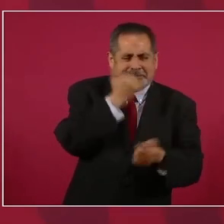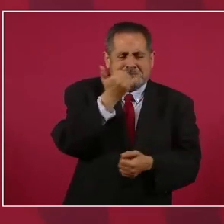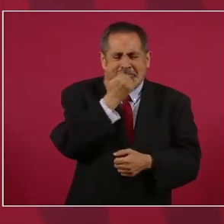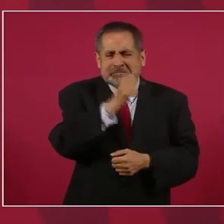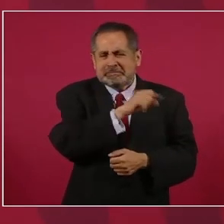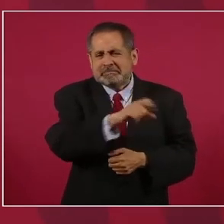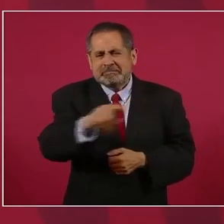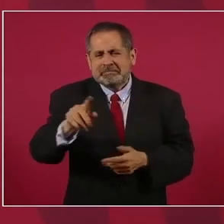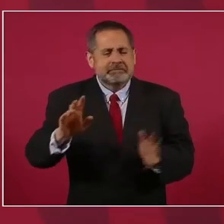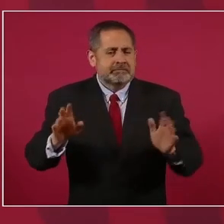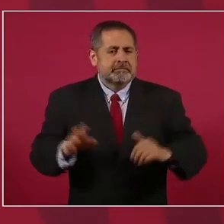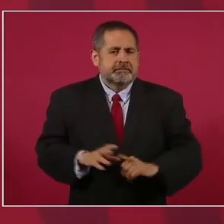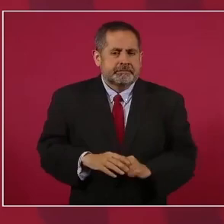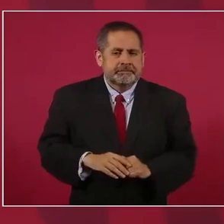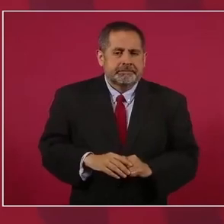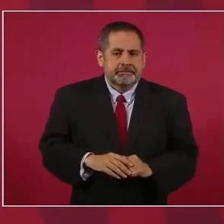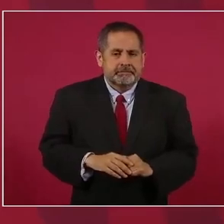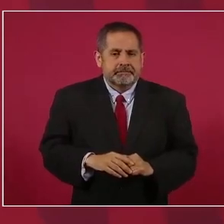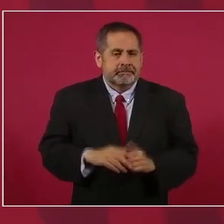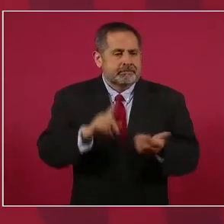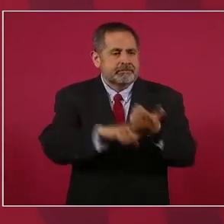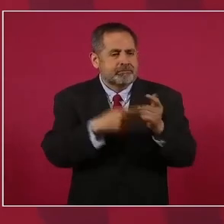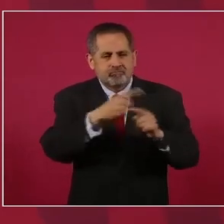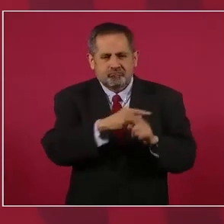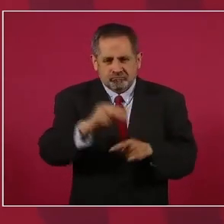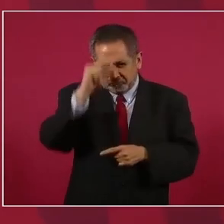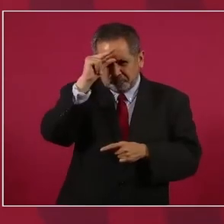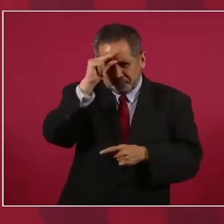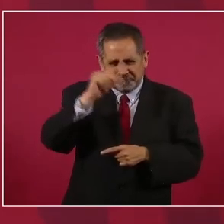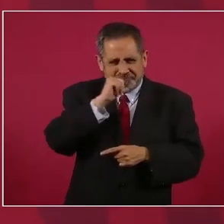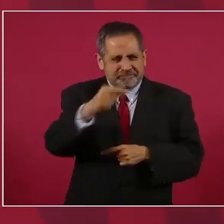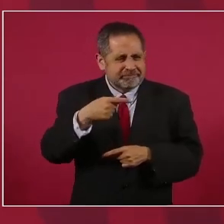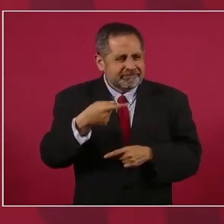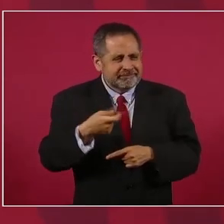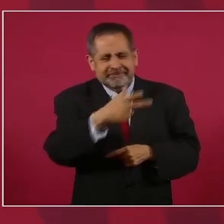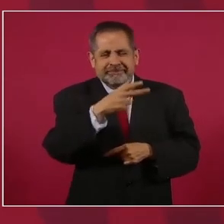Muchas veces no es inteligencia, es espionaje